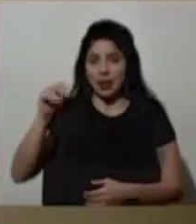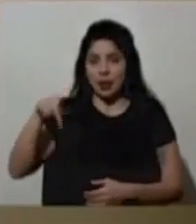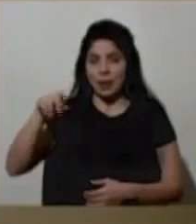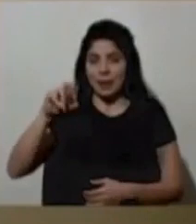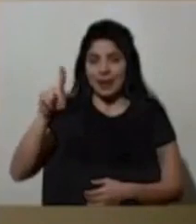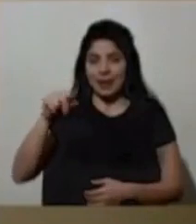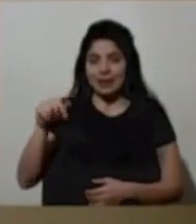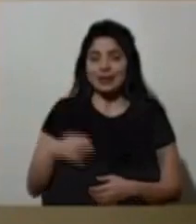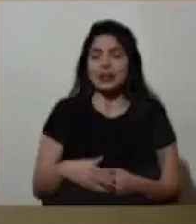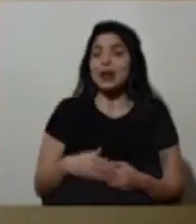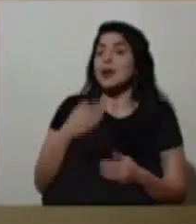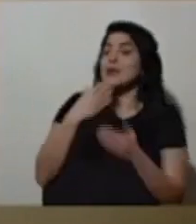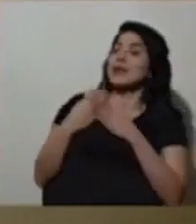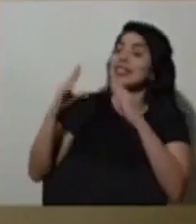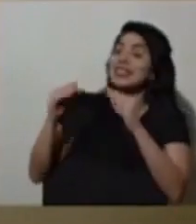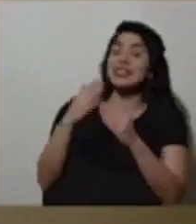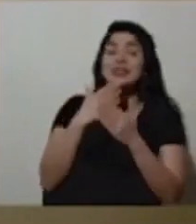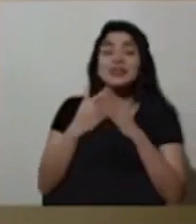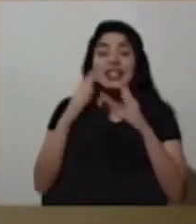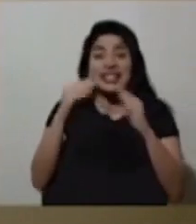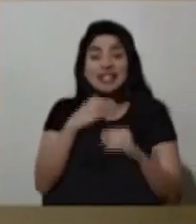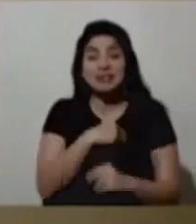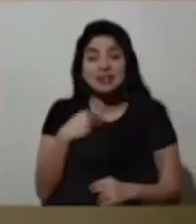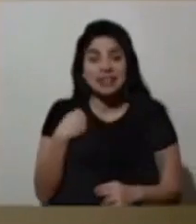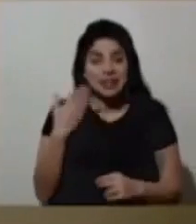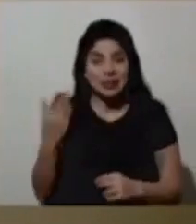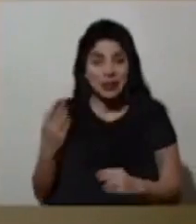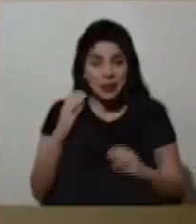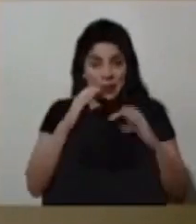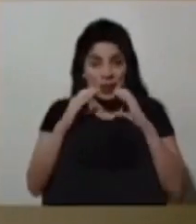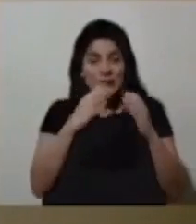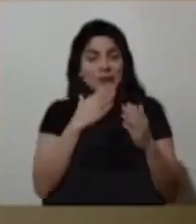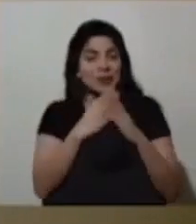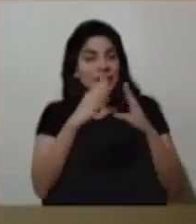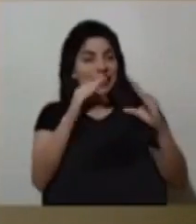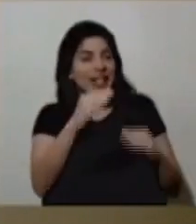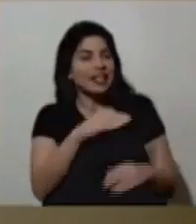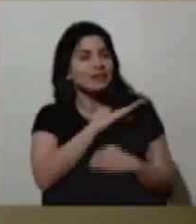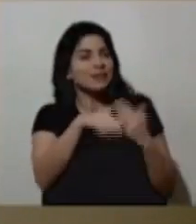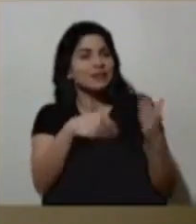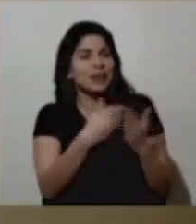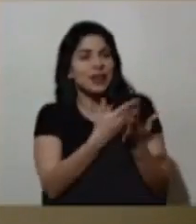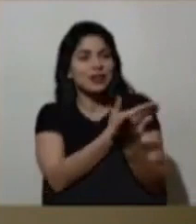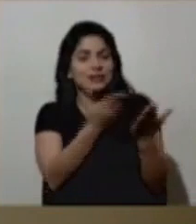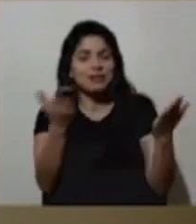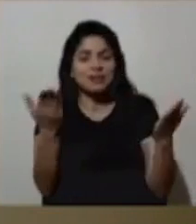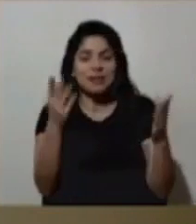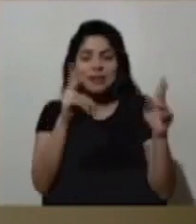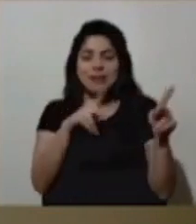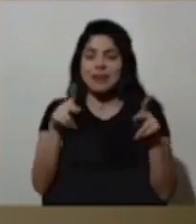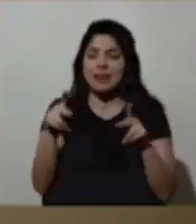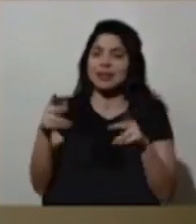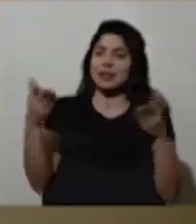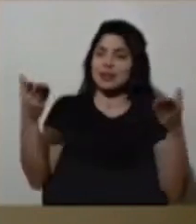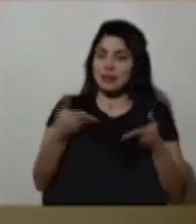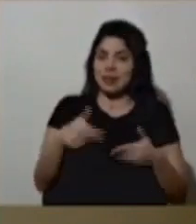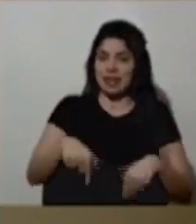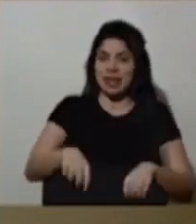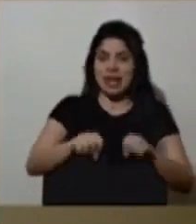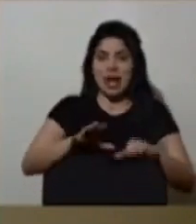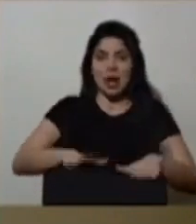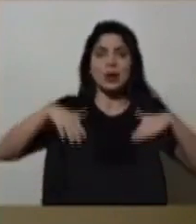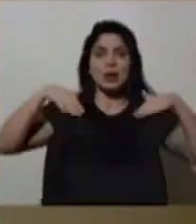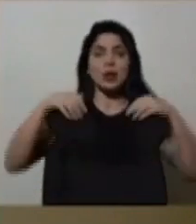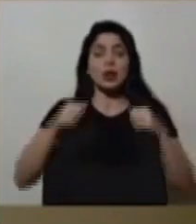Muy buenas tardes, muy buenas tardes, señor Ministro de Comunicación. Muy buenas tardes a todos y a todas las personas presentes en el auditorio.